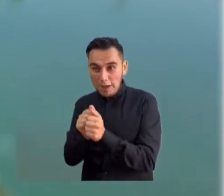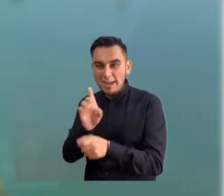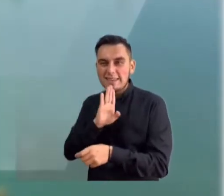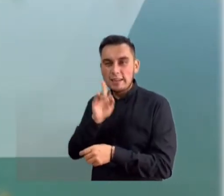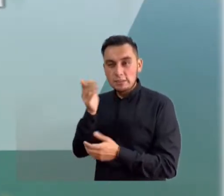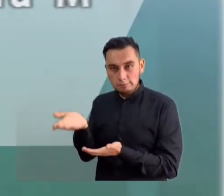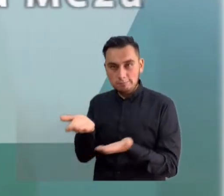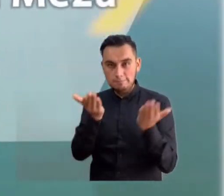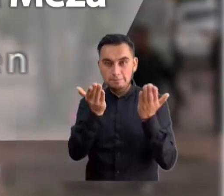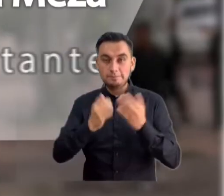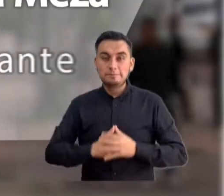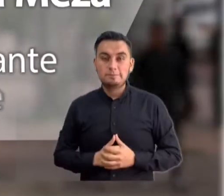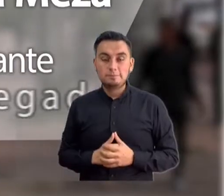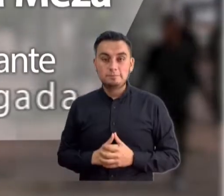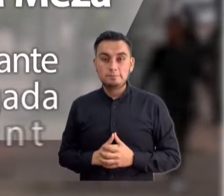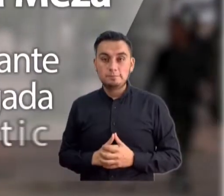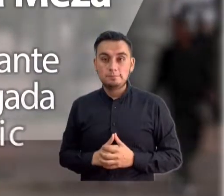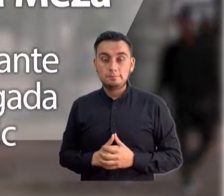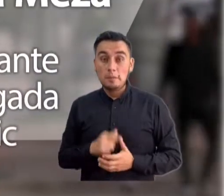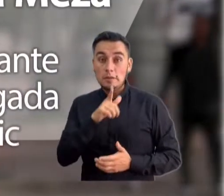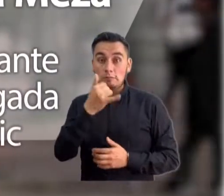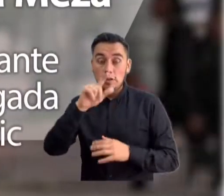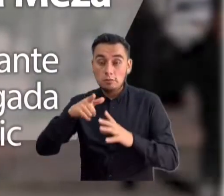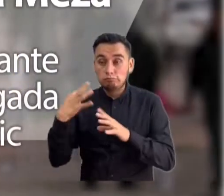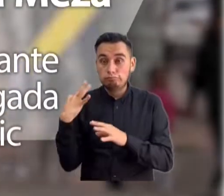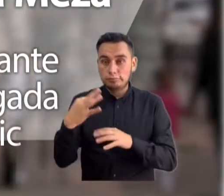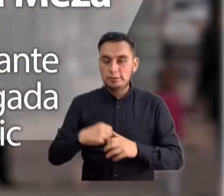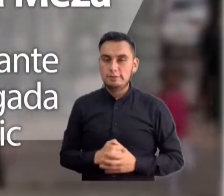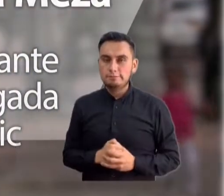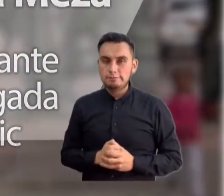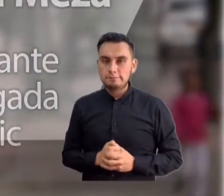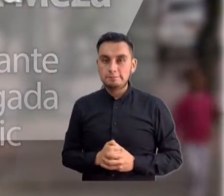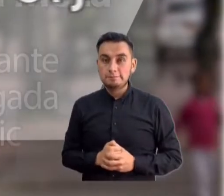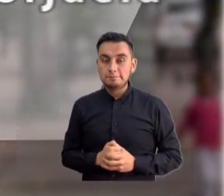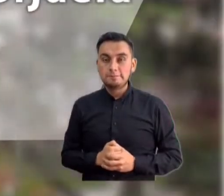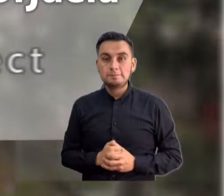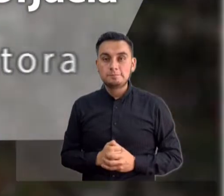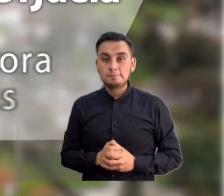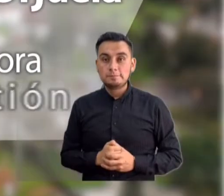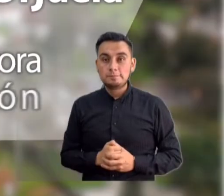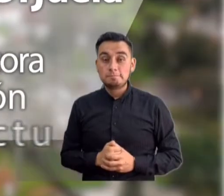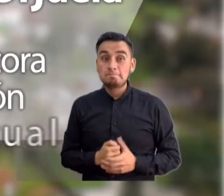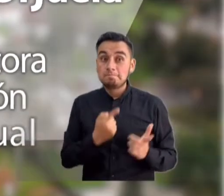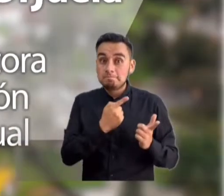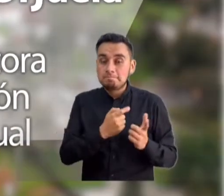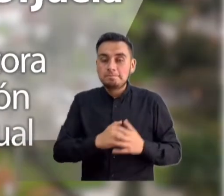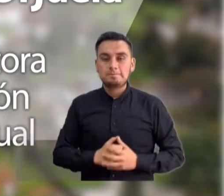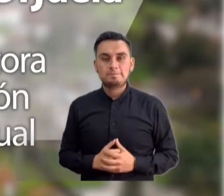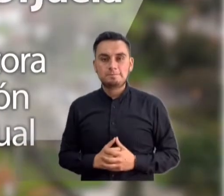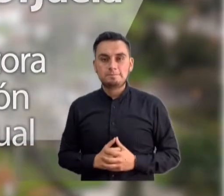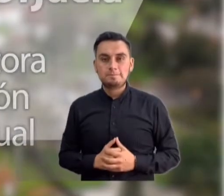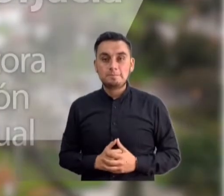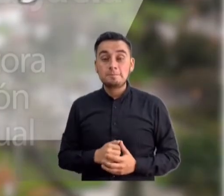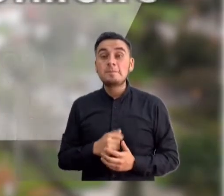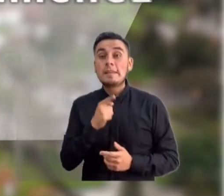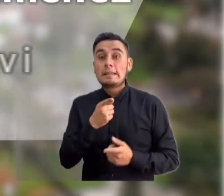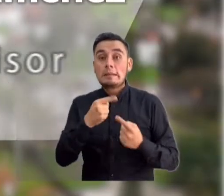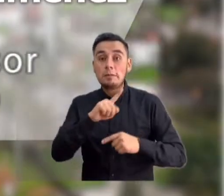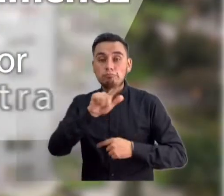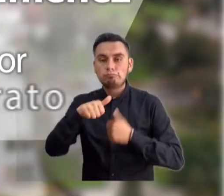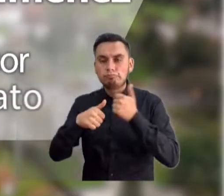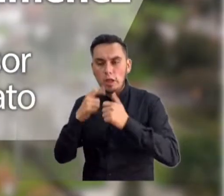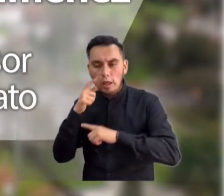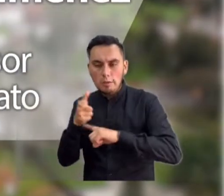vinculadas son Aldiana Mesa, representante legal delegada del FUNTIP, Sandra Orjuela, subdirectora de gestión contractual, Camilo